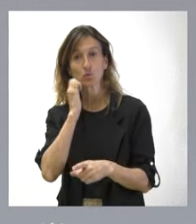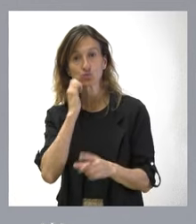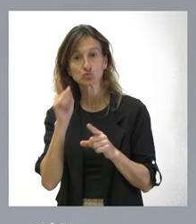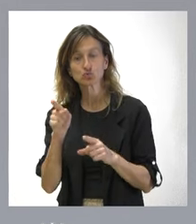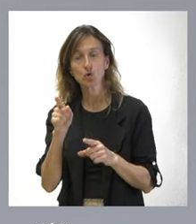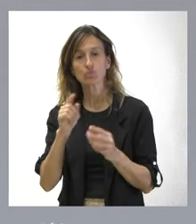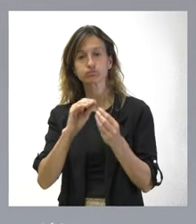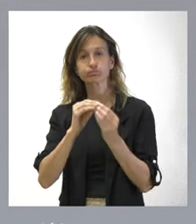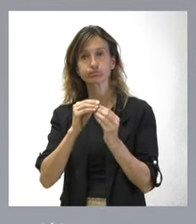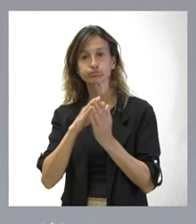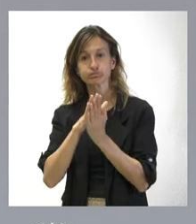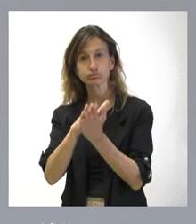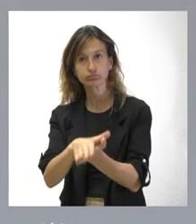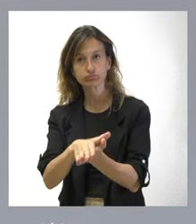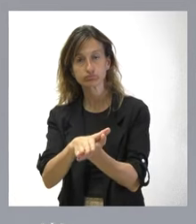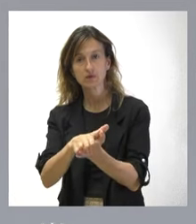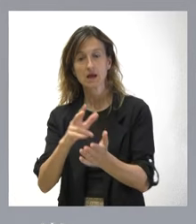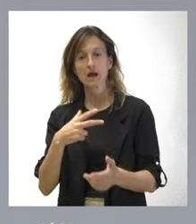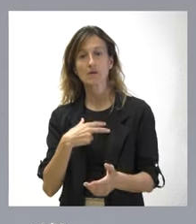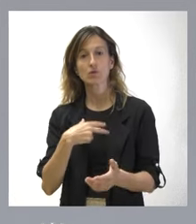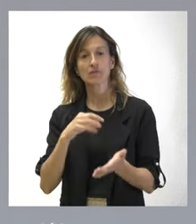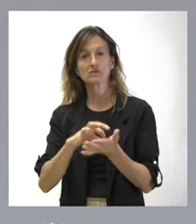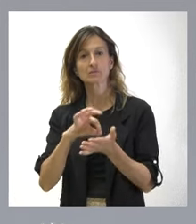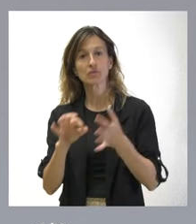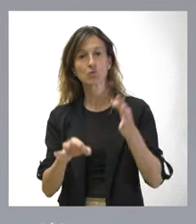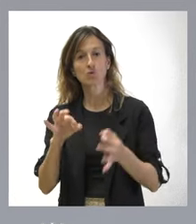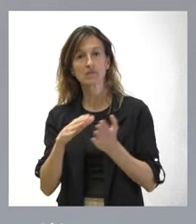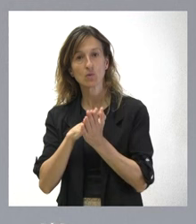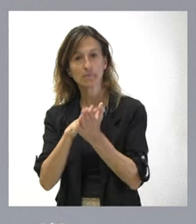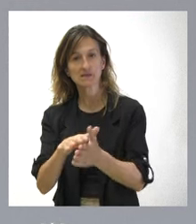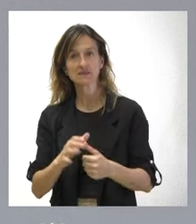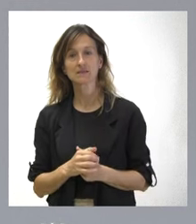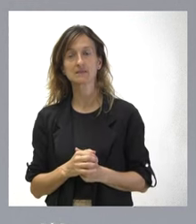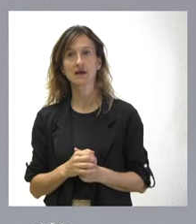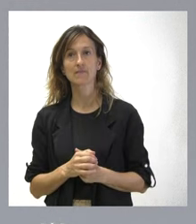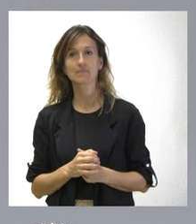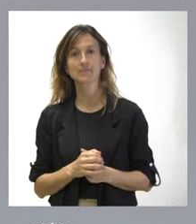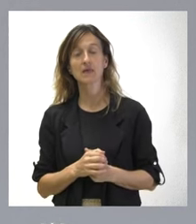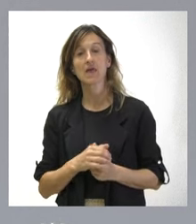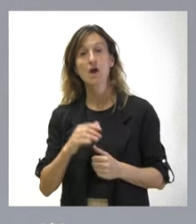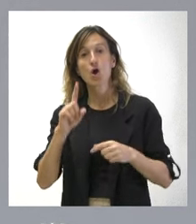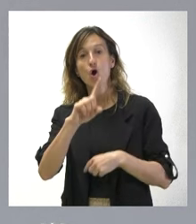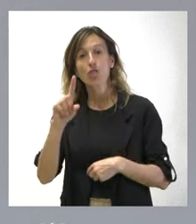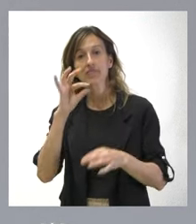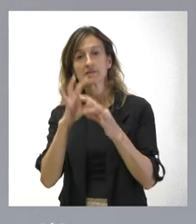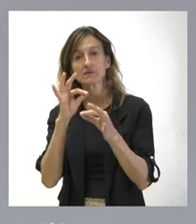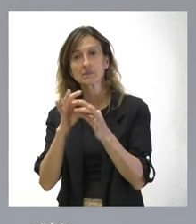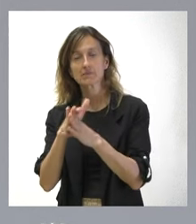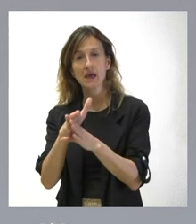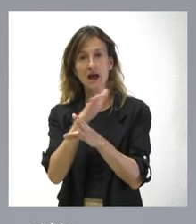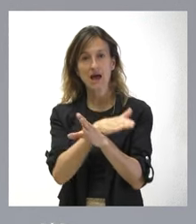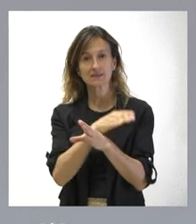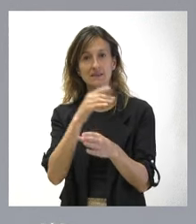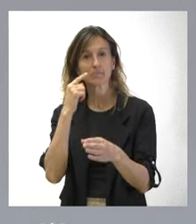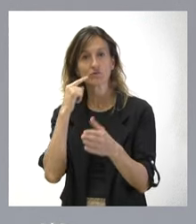y materializará por parte de los letrados de los servicios jurídicos antes del día 11 de septiembre, sería la fecha